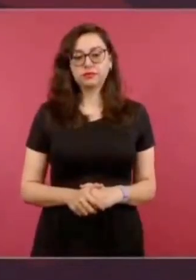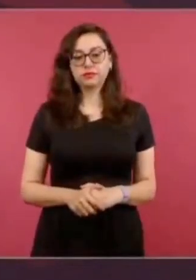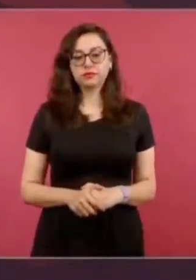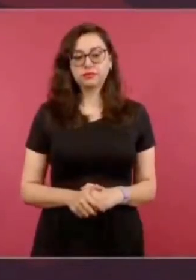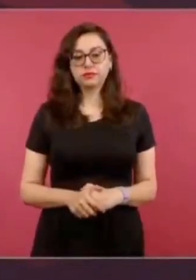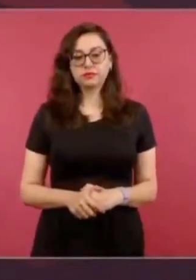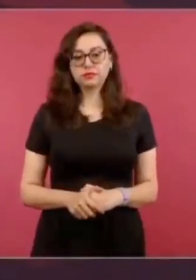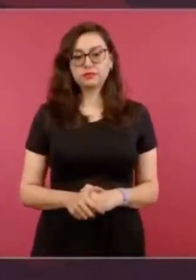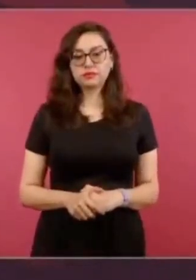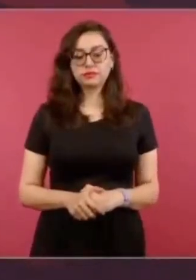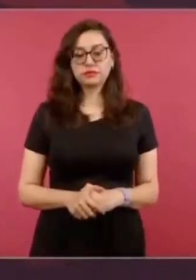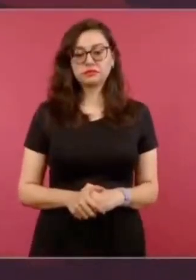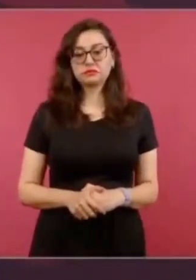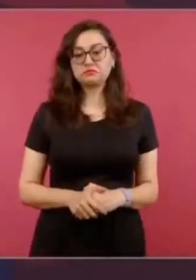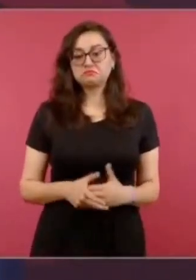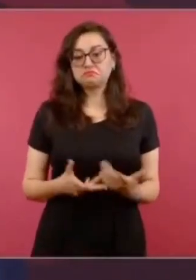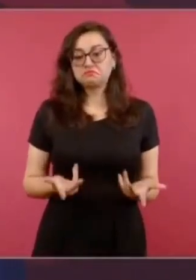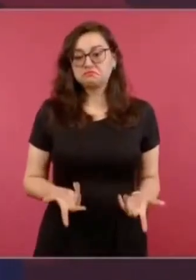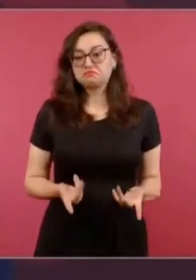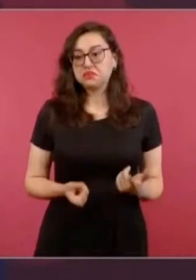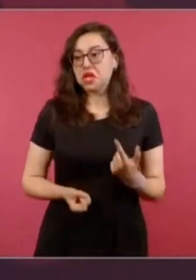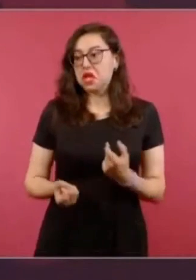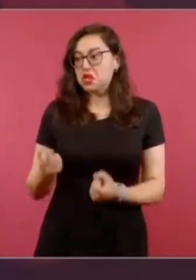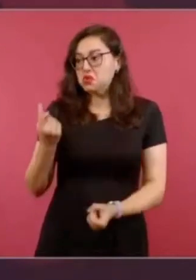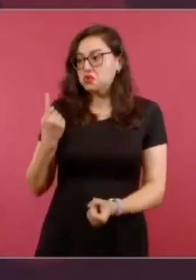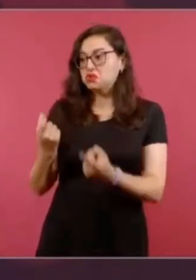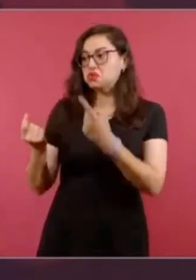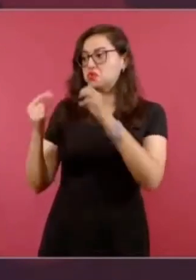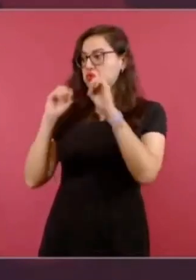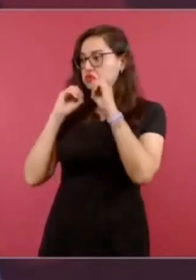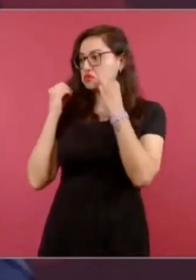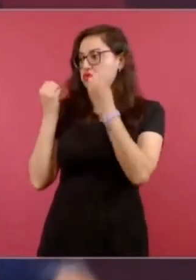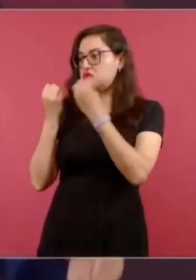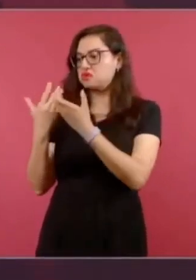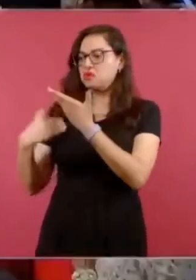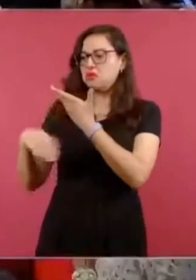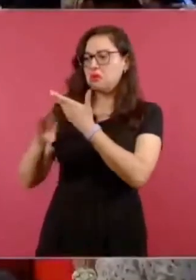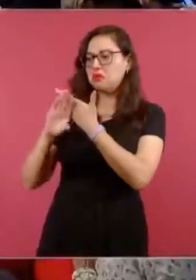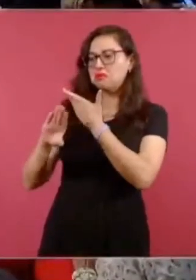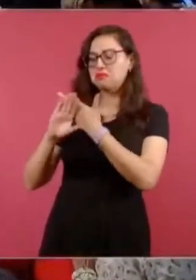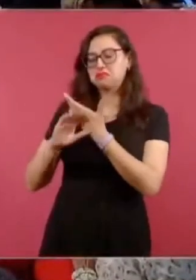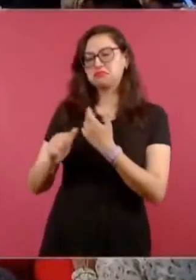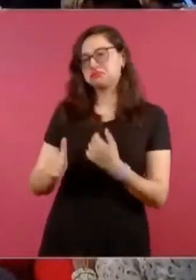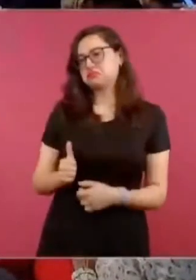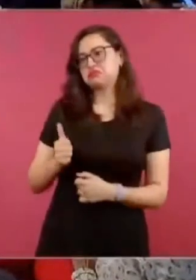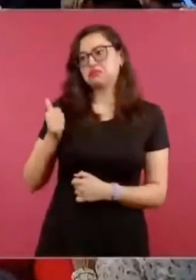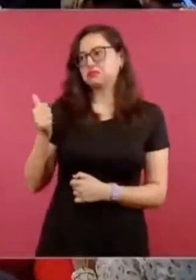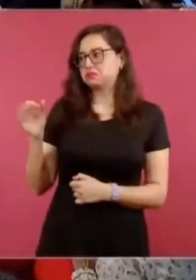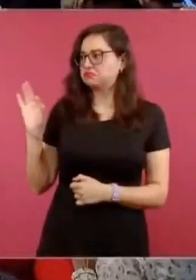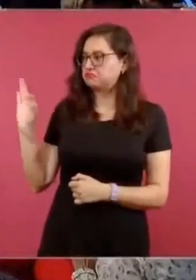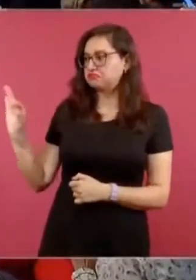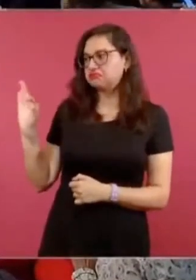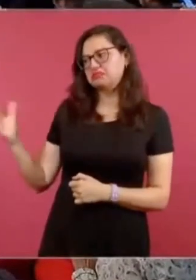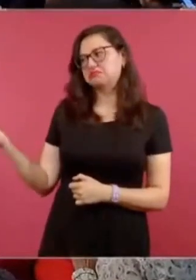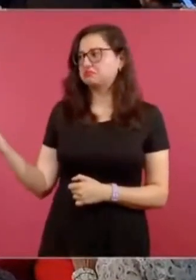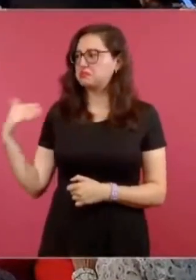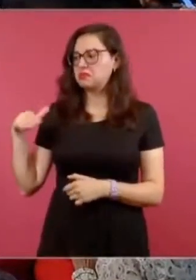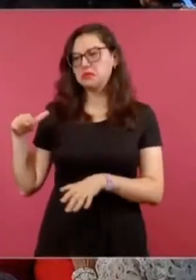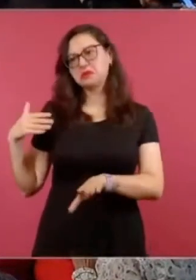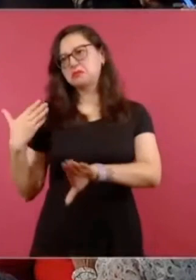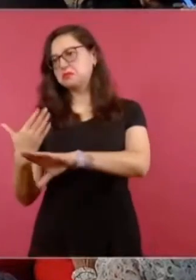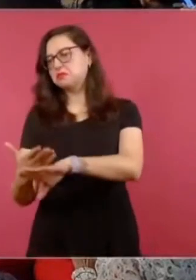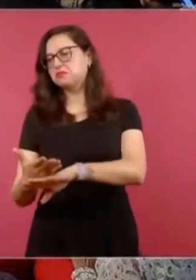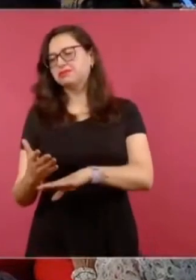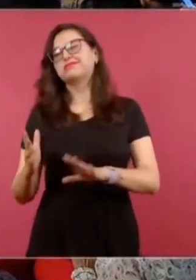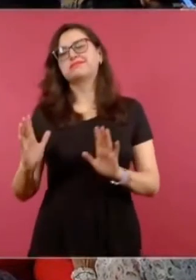que no nos ven con buenos ojos. Acuérdense que, ya lo dije,